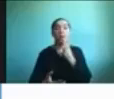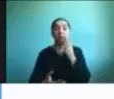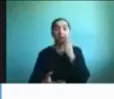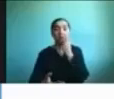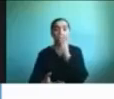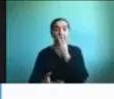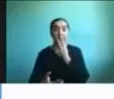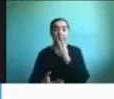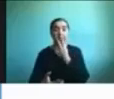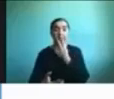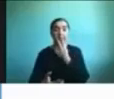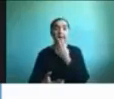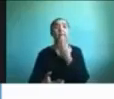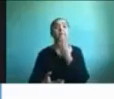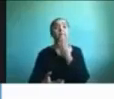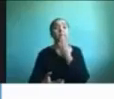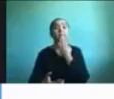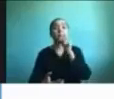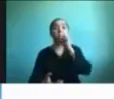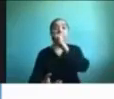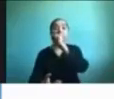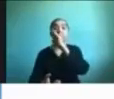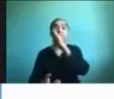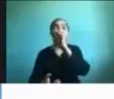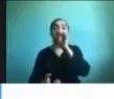y también en dactirológico